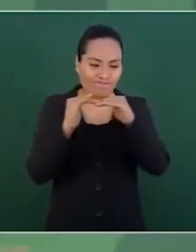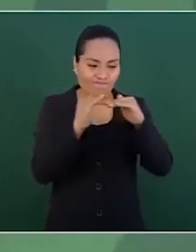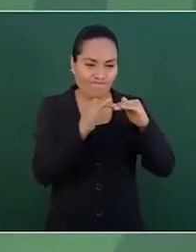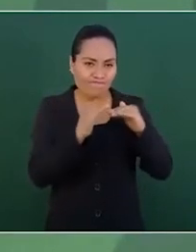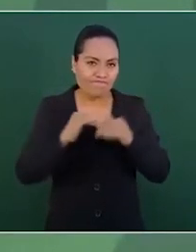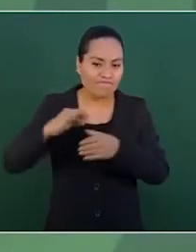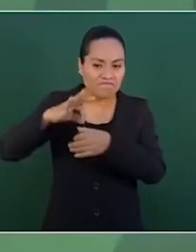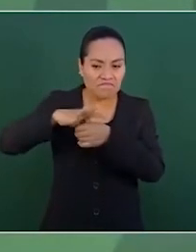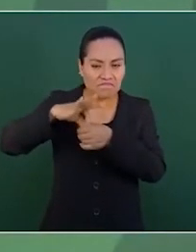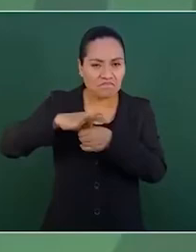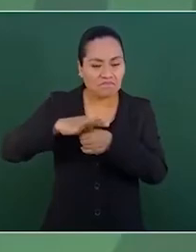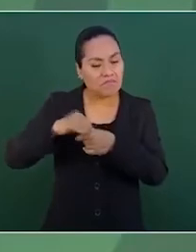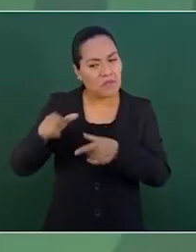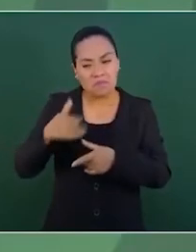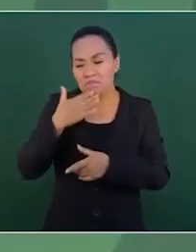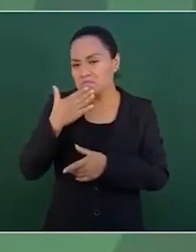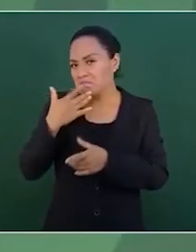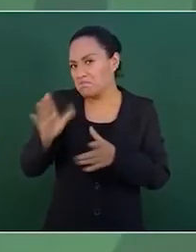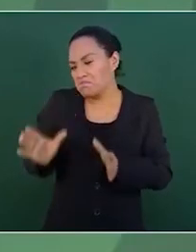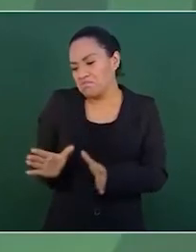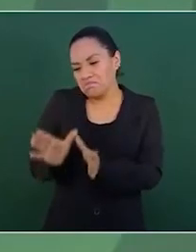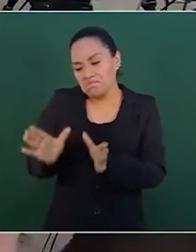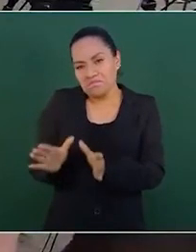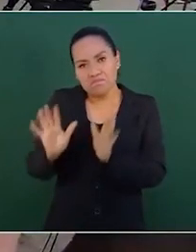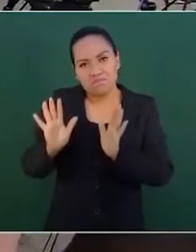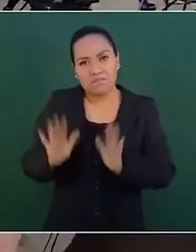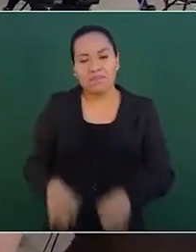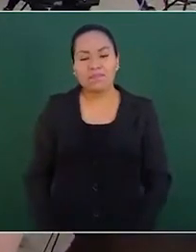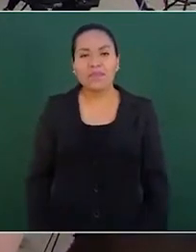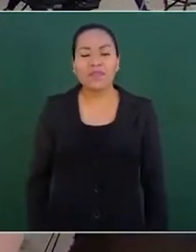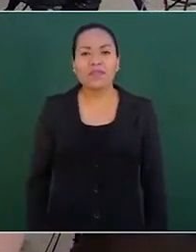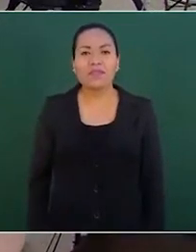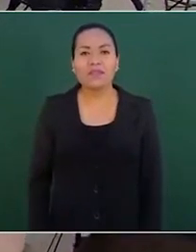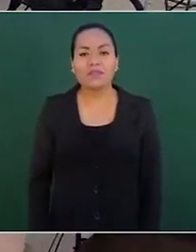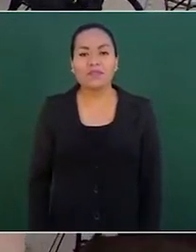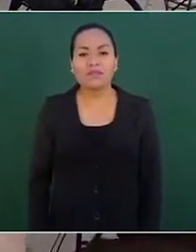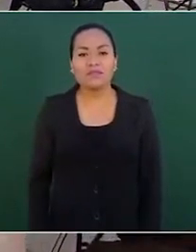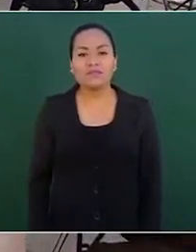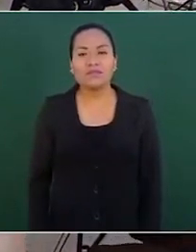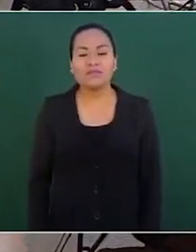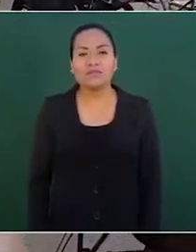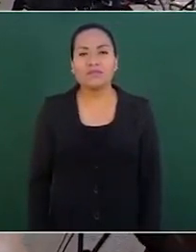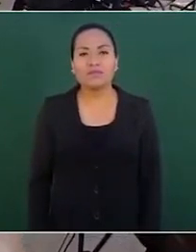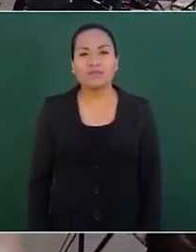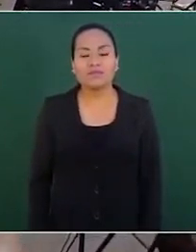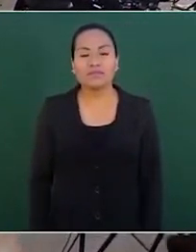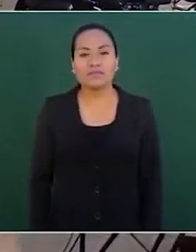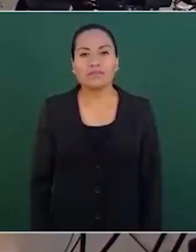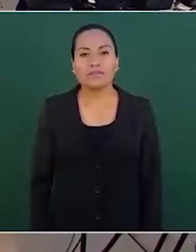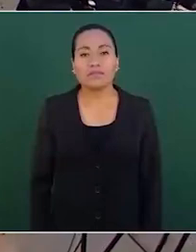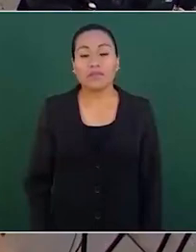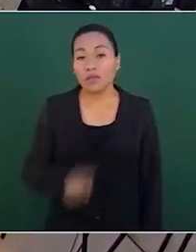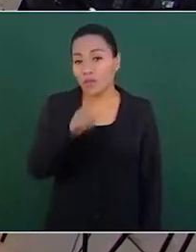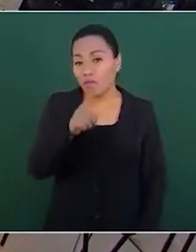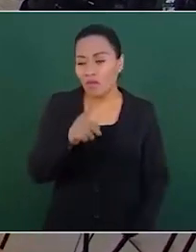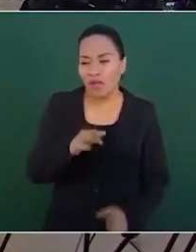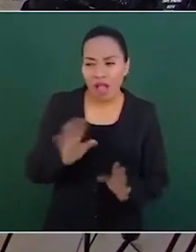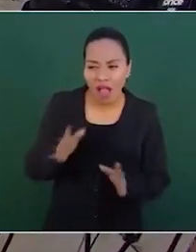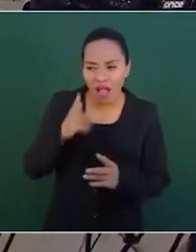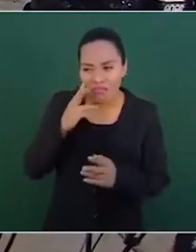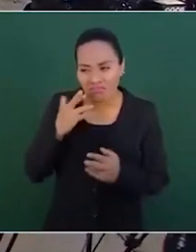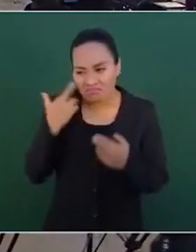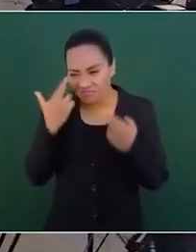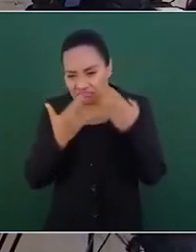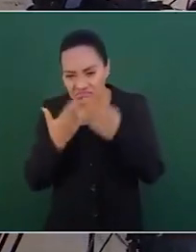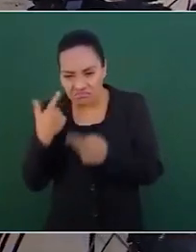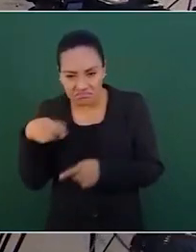adelante. Desde su revisión, ¿ve usted algún candidato digno para representar todo este